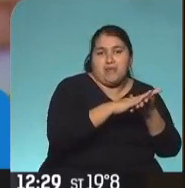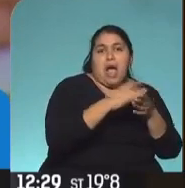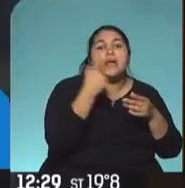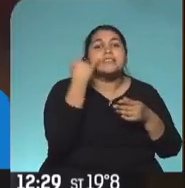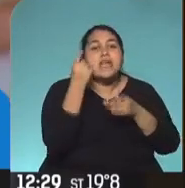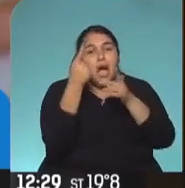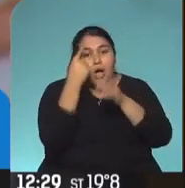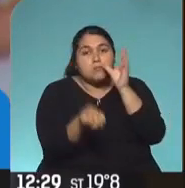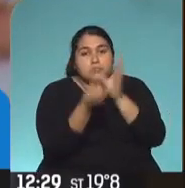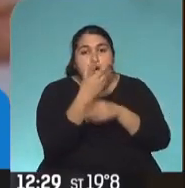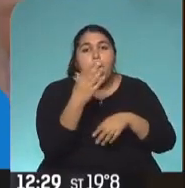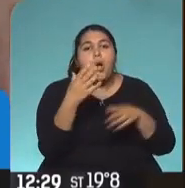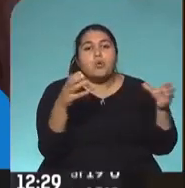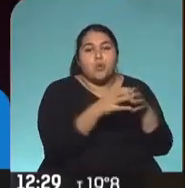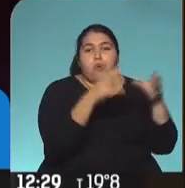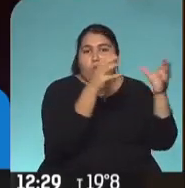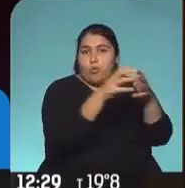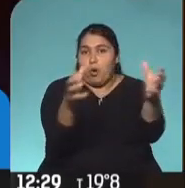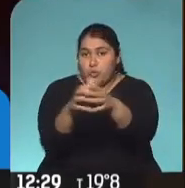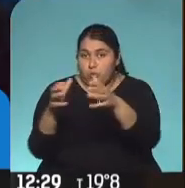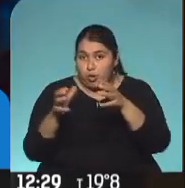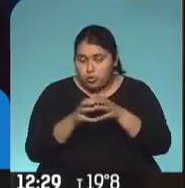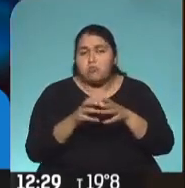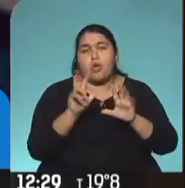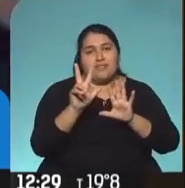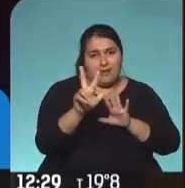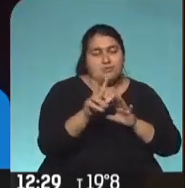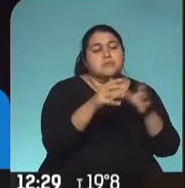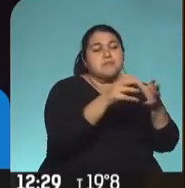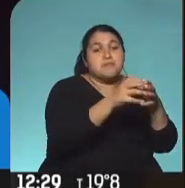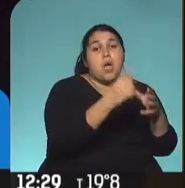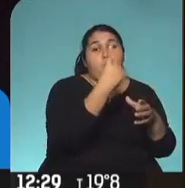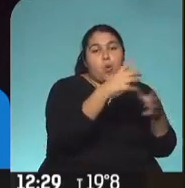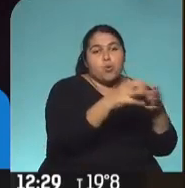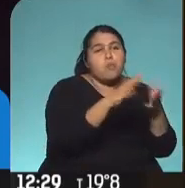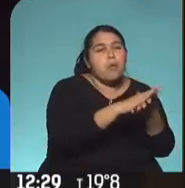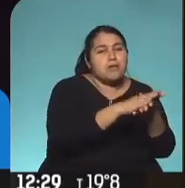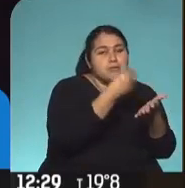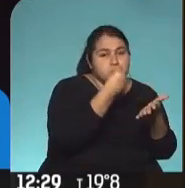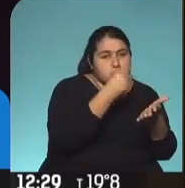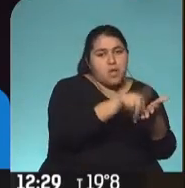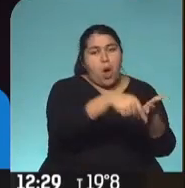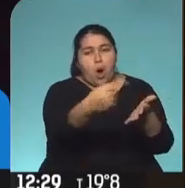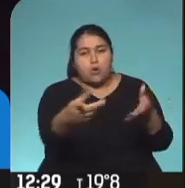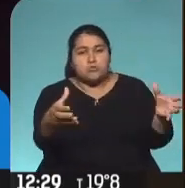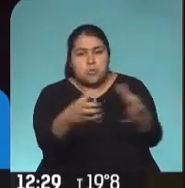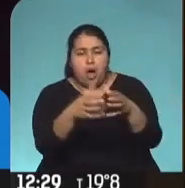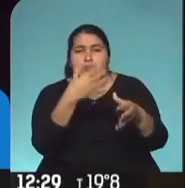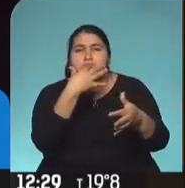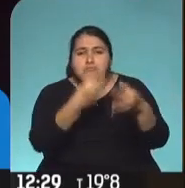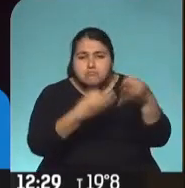¿Vos ya lo estás haciendo? Sí, hace 10 días. Seis comen las guías alimentarias para la población argentina, que es una canasta saludable,